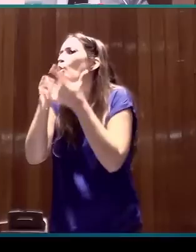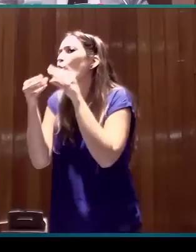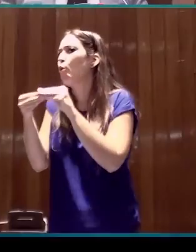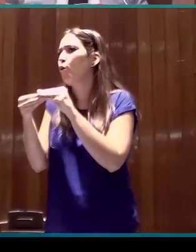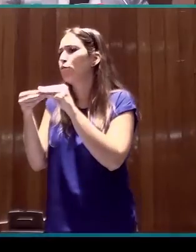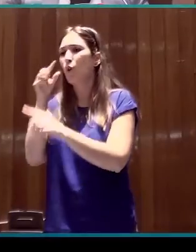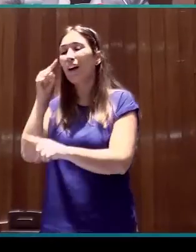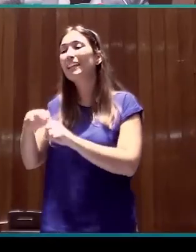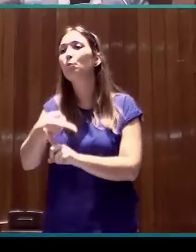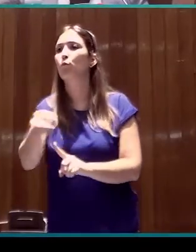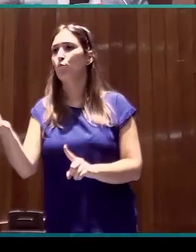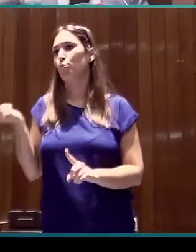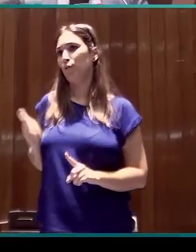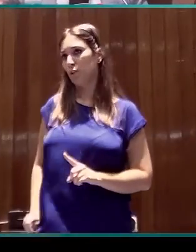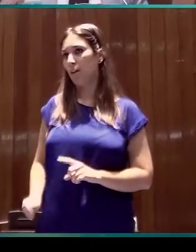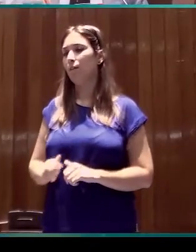para profesionales.